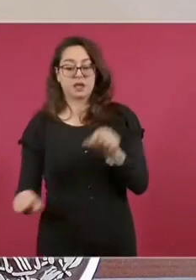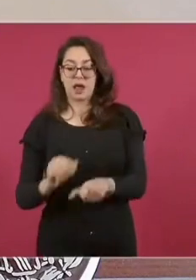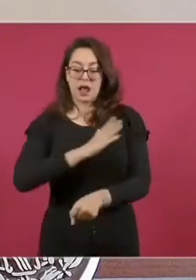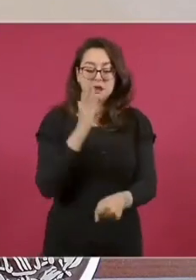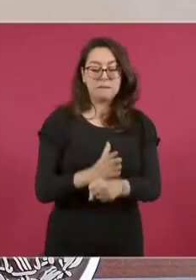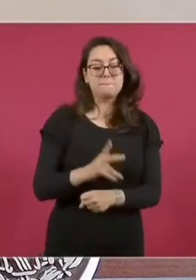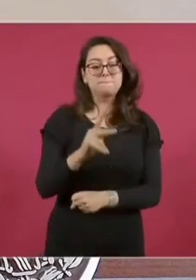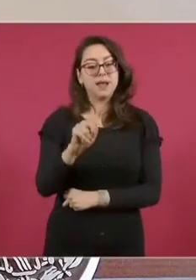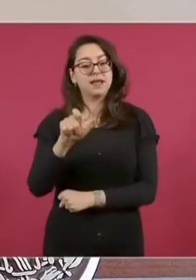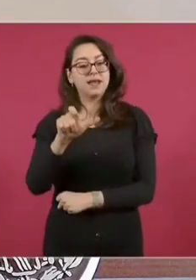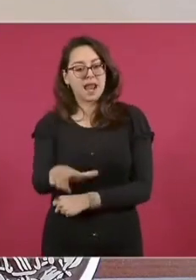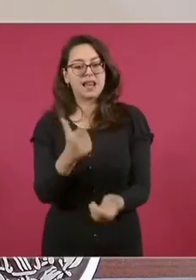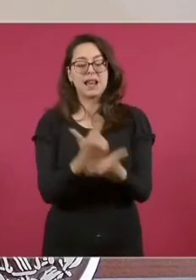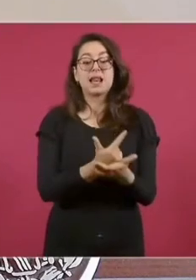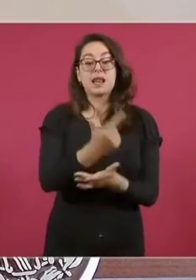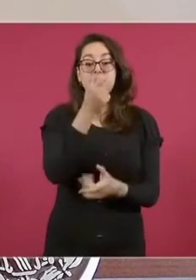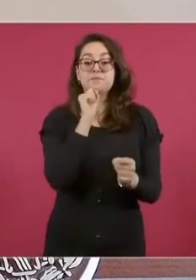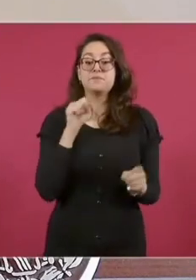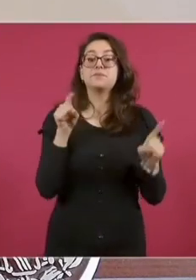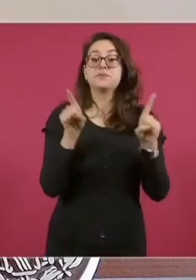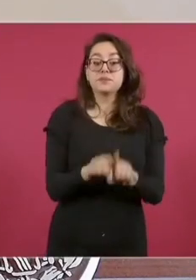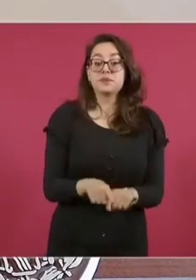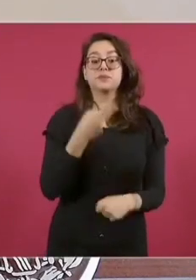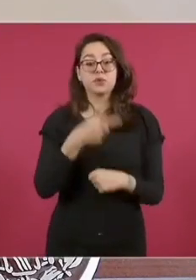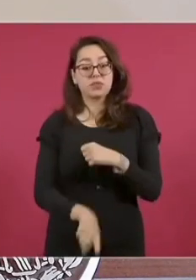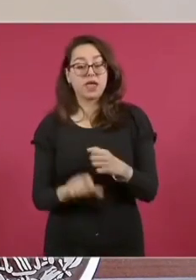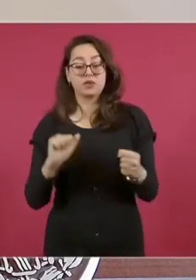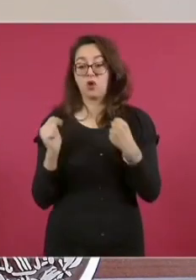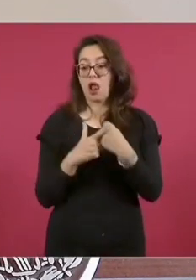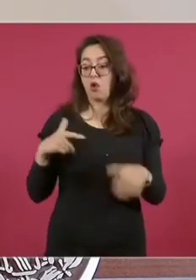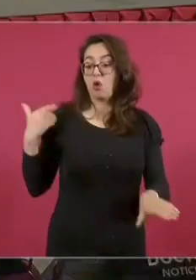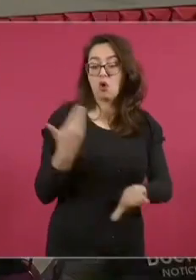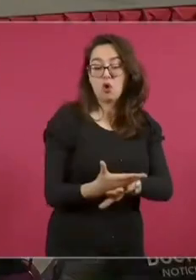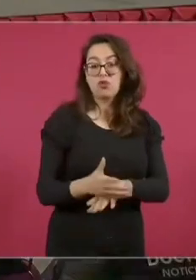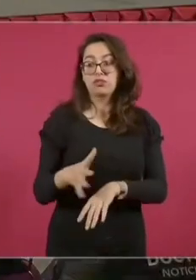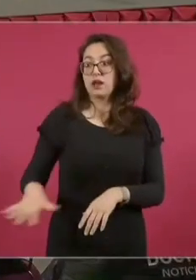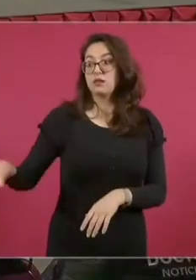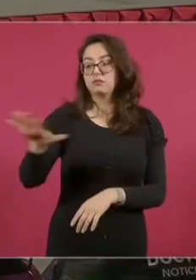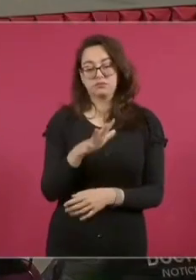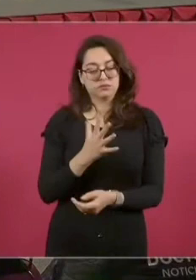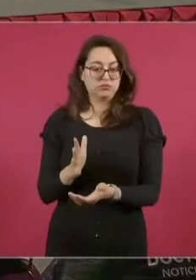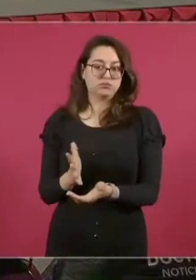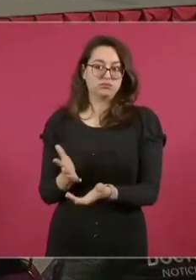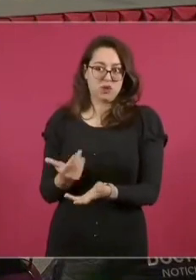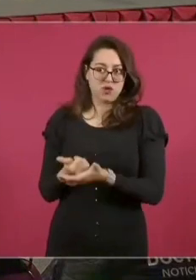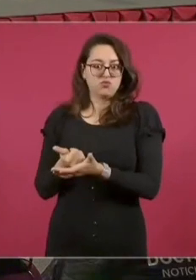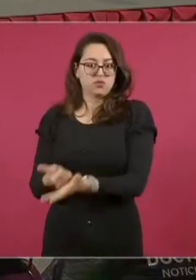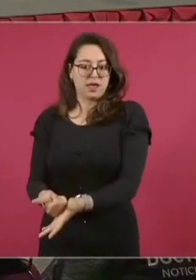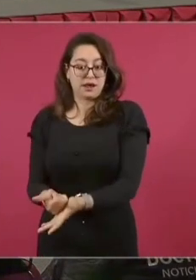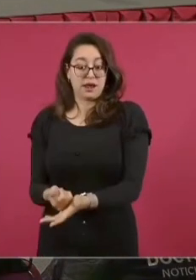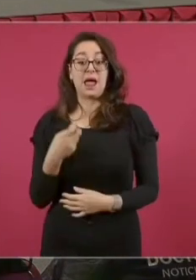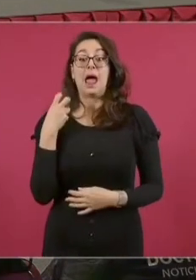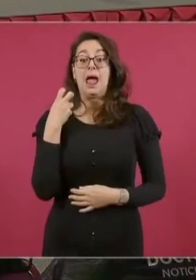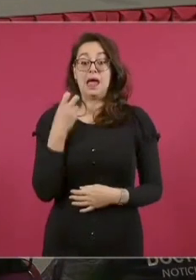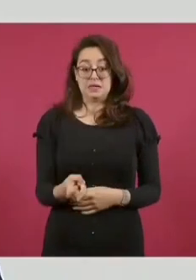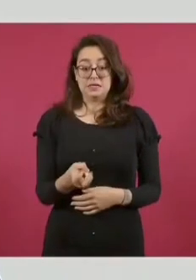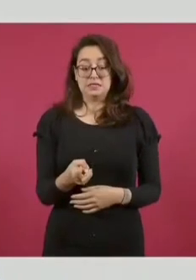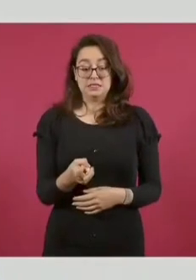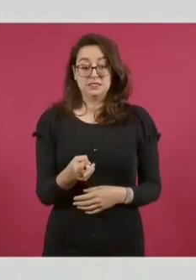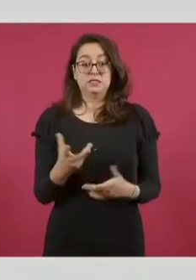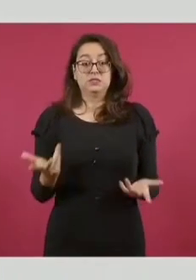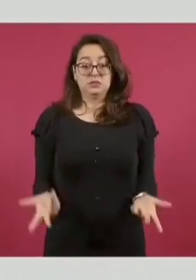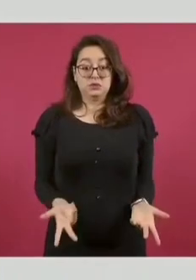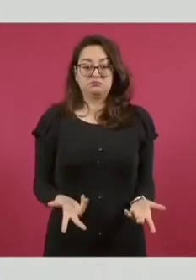sanciones, así como garantizar la reparación del daño a las víctimas. De esta manera estaríamos transitando de un